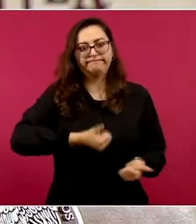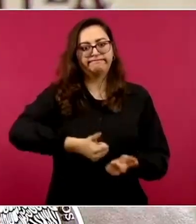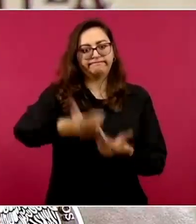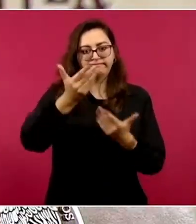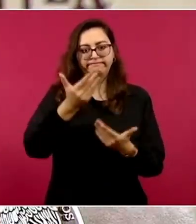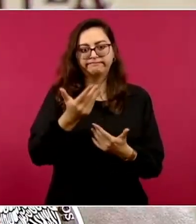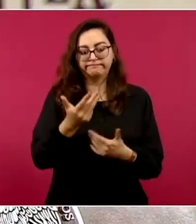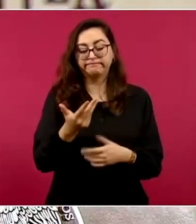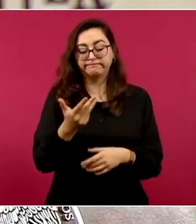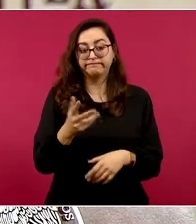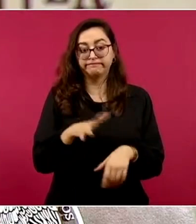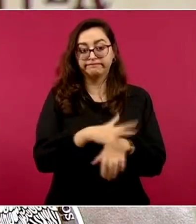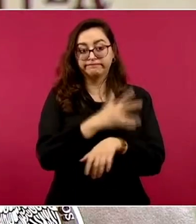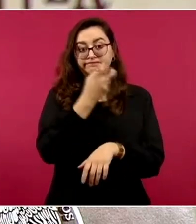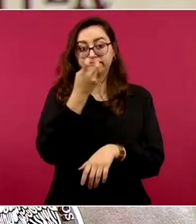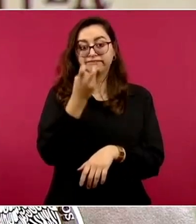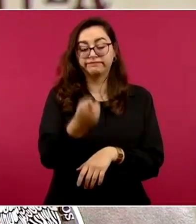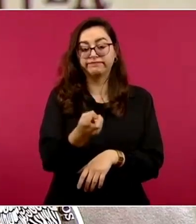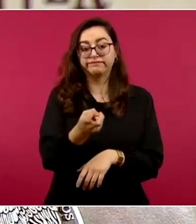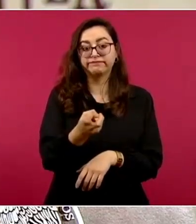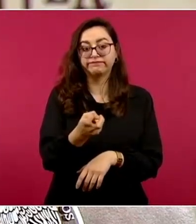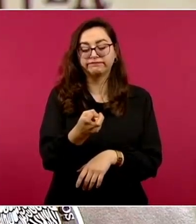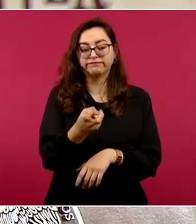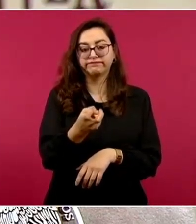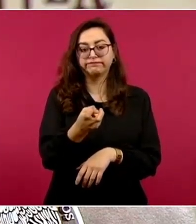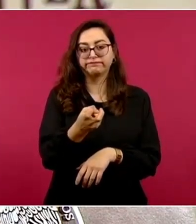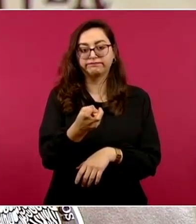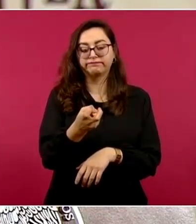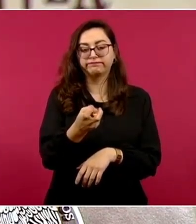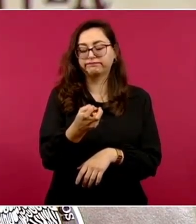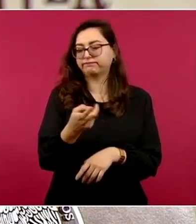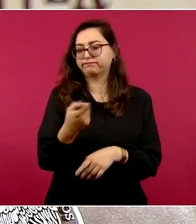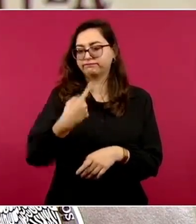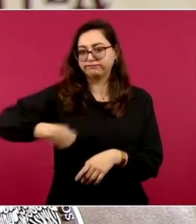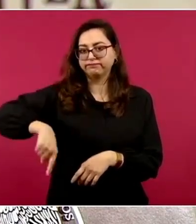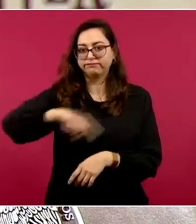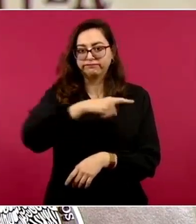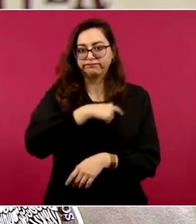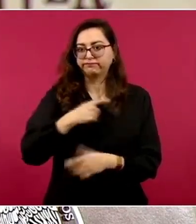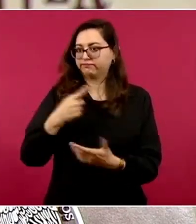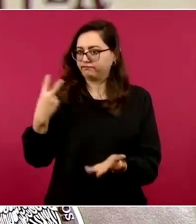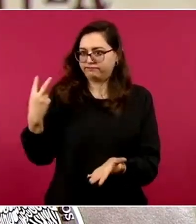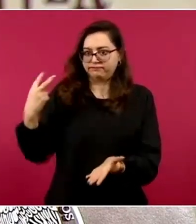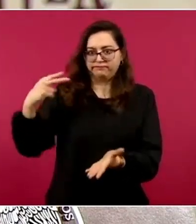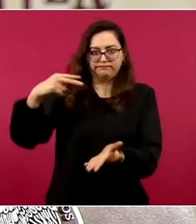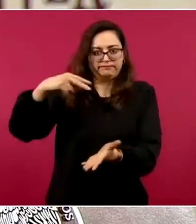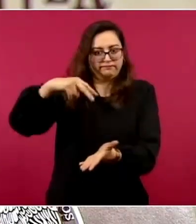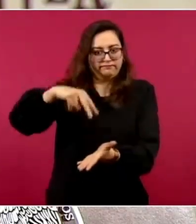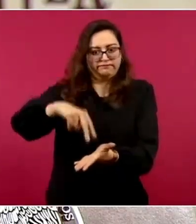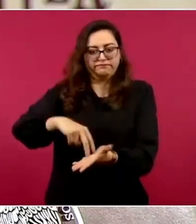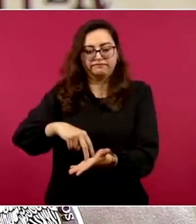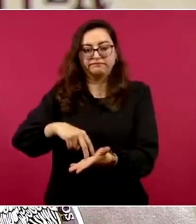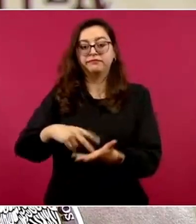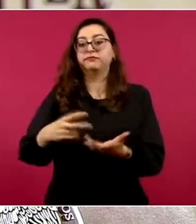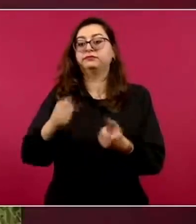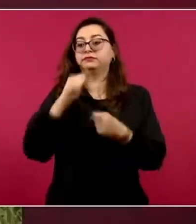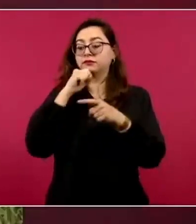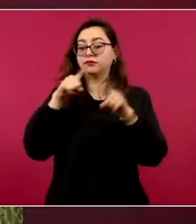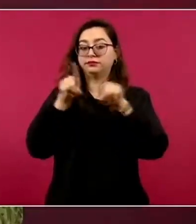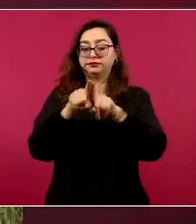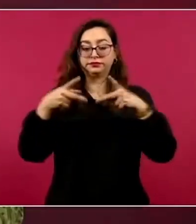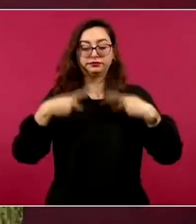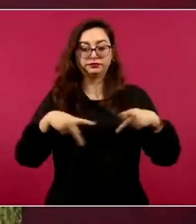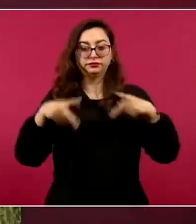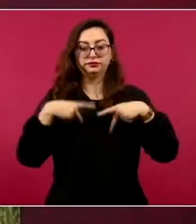eso es lo que se ha presentado ahí, pero el trabajo es importante, el que se ha hecho con los vecinos se tiene una